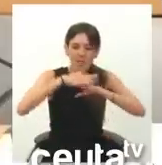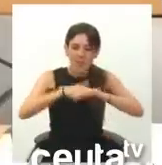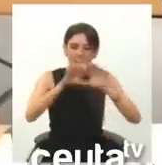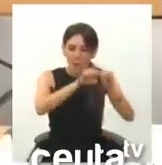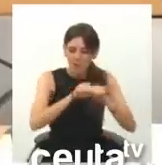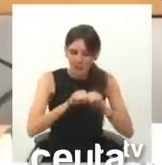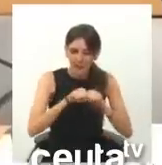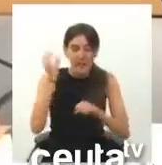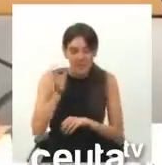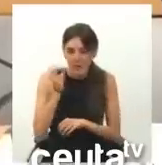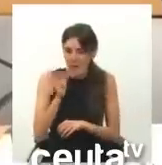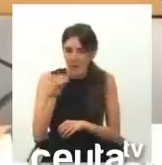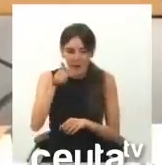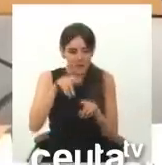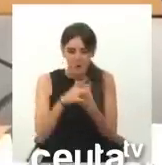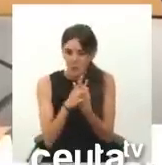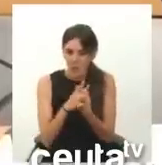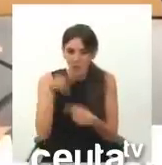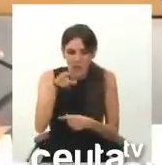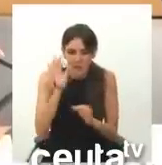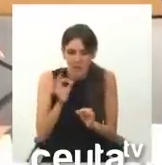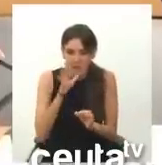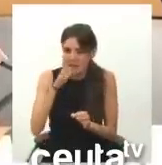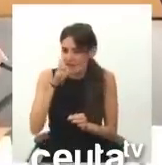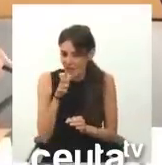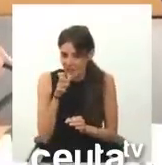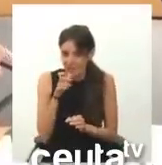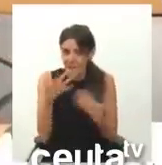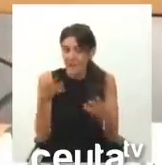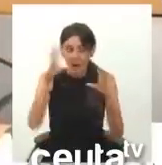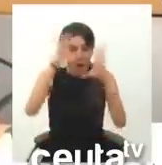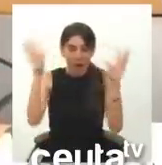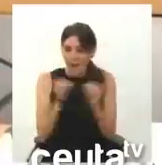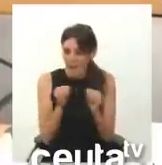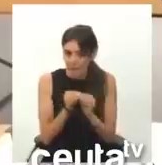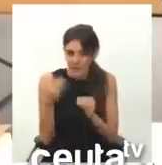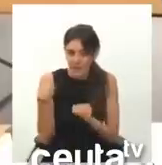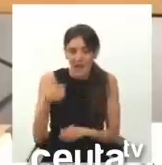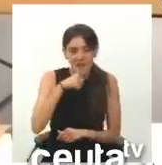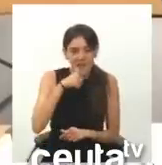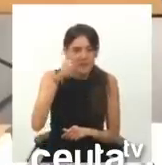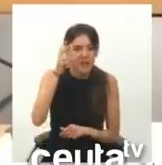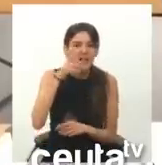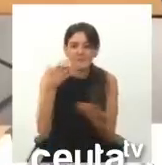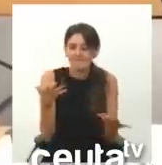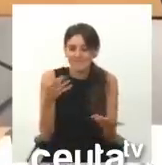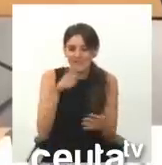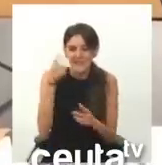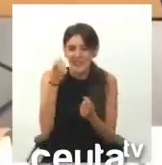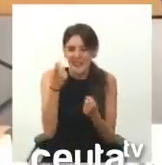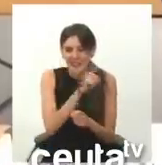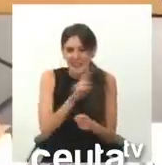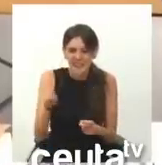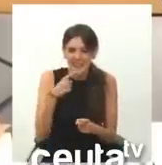De verdad, lo suyo ya es de traca. En fin, a Ceuta no necesita